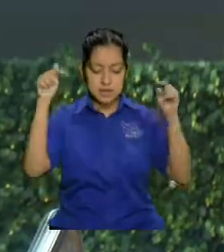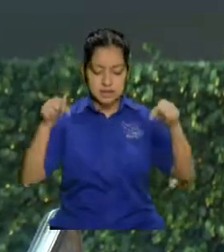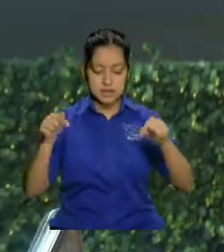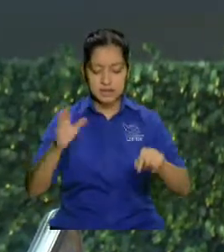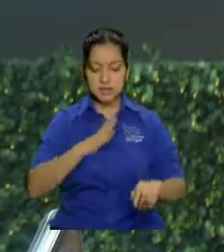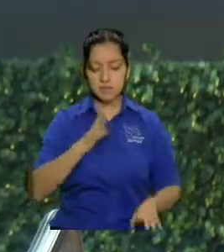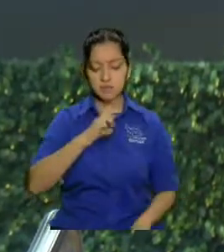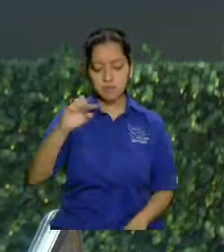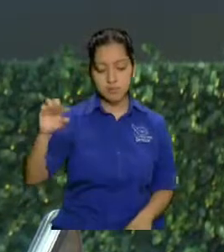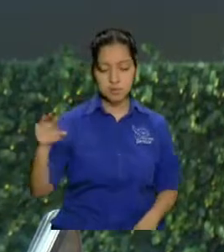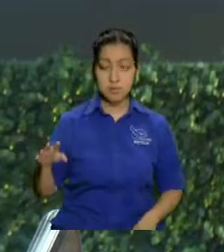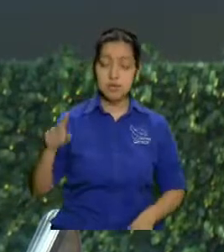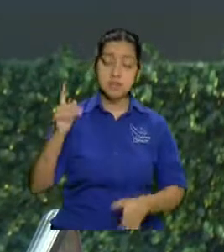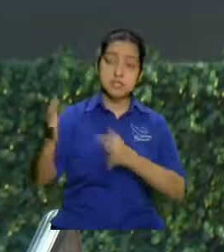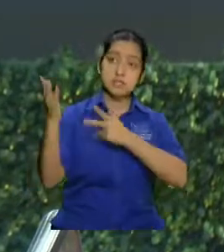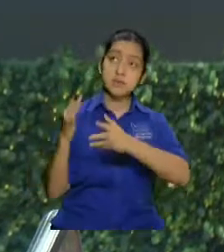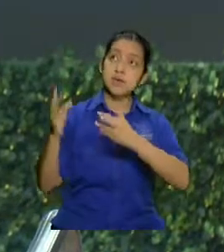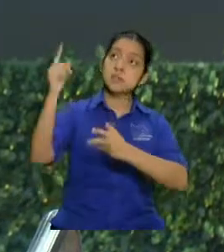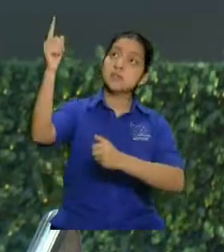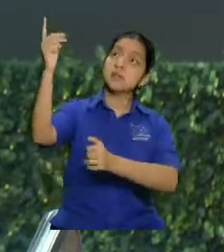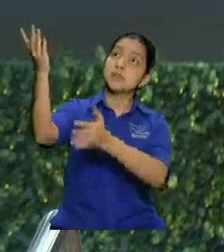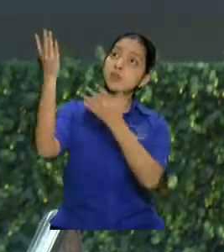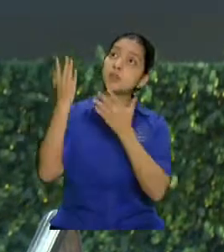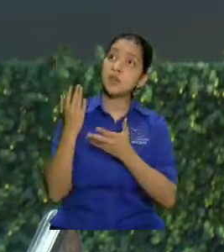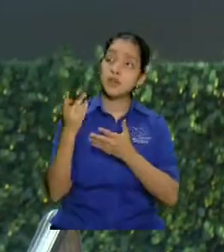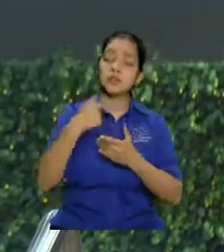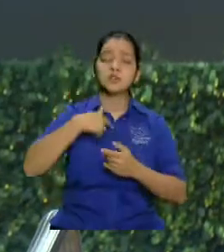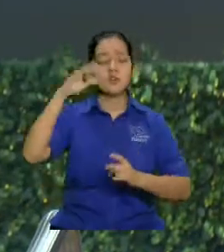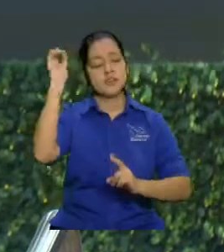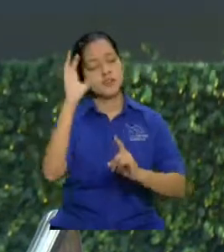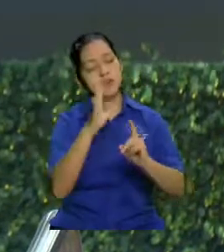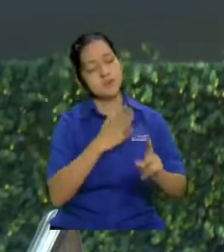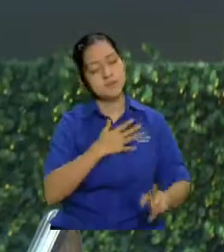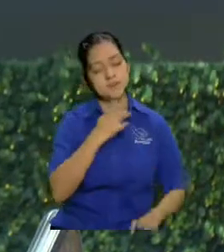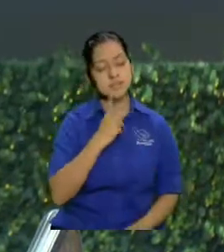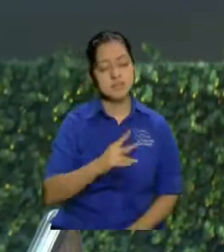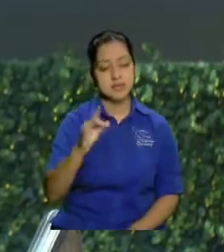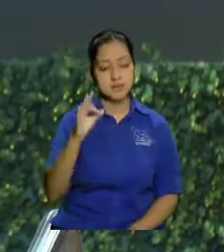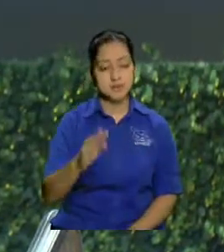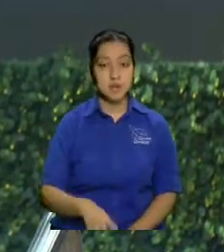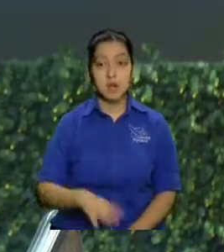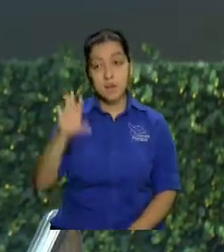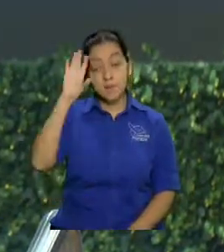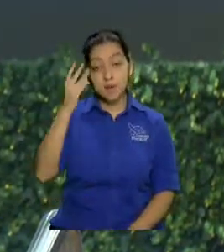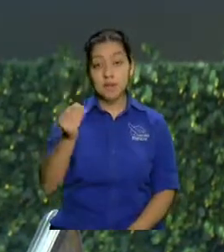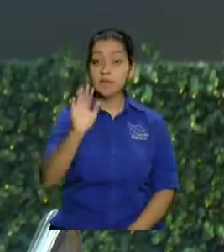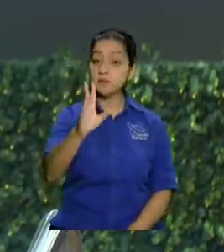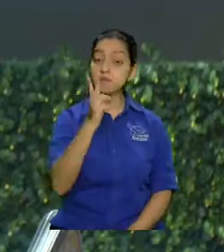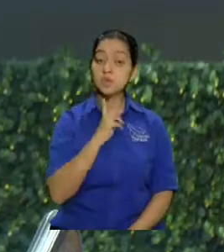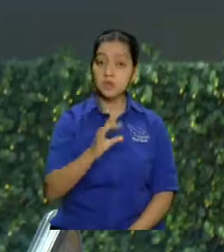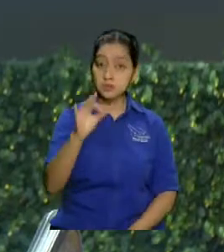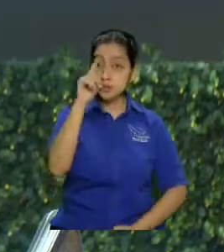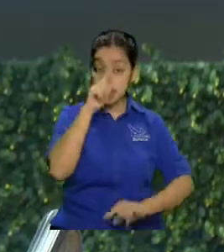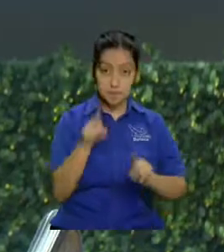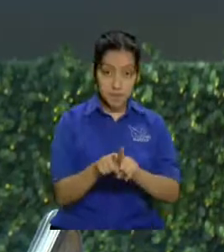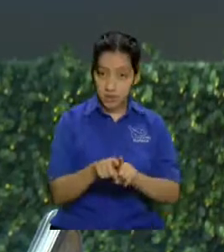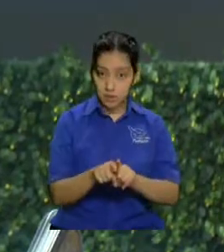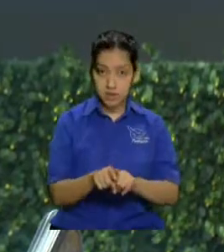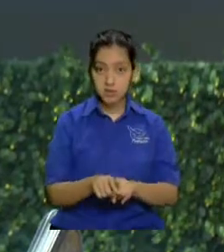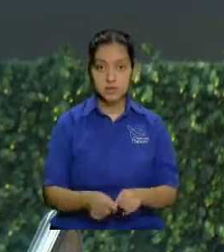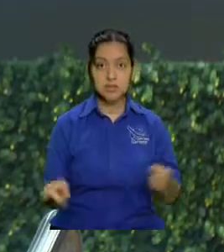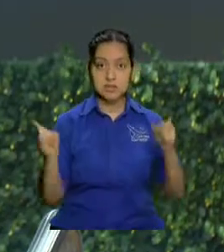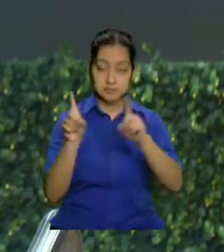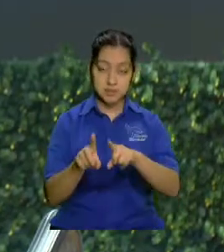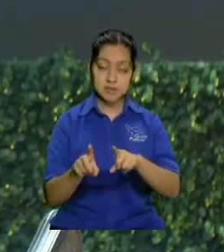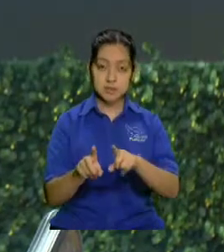y de esperanza que tú me diste y bendigo a mis hijos porque sus hijos les pasa lo mismo lo mismo solo que